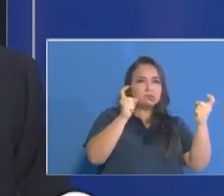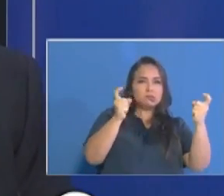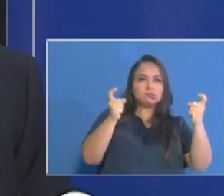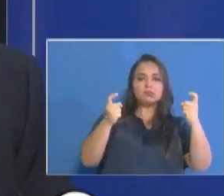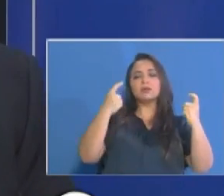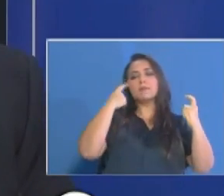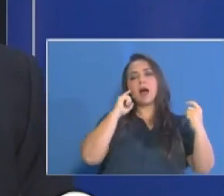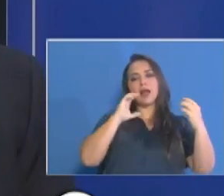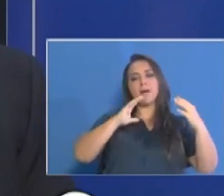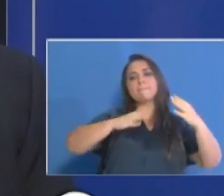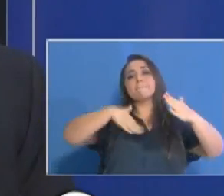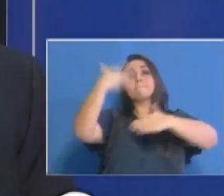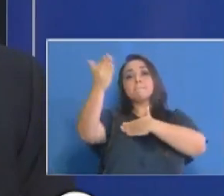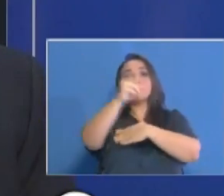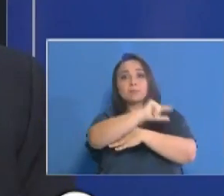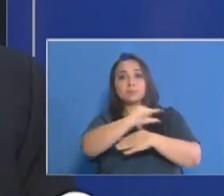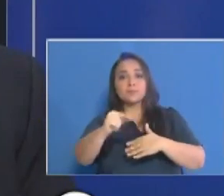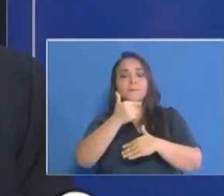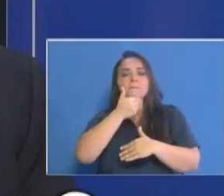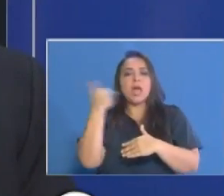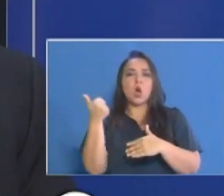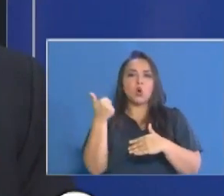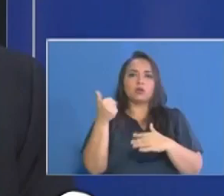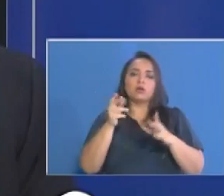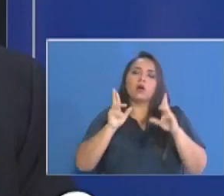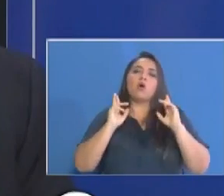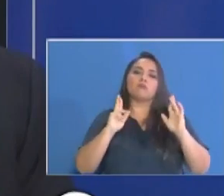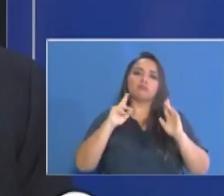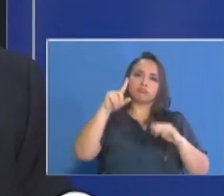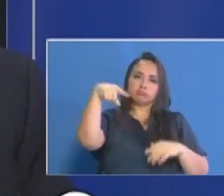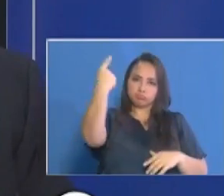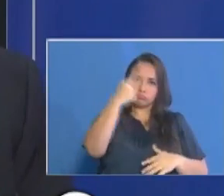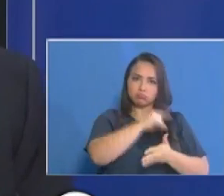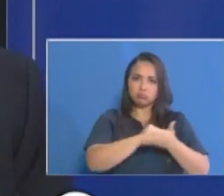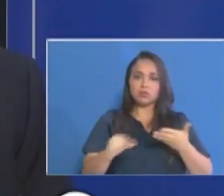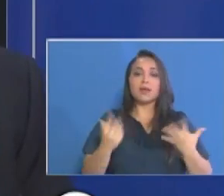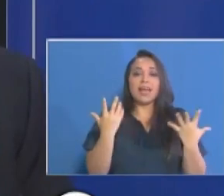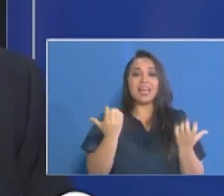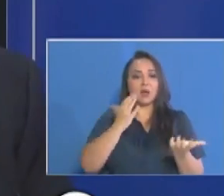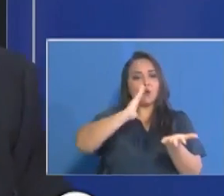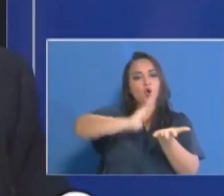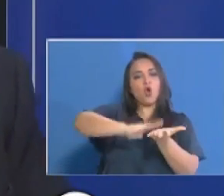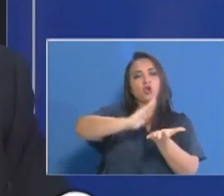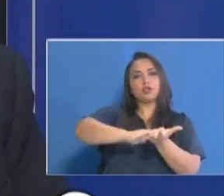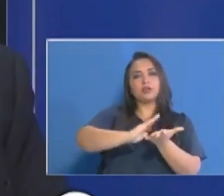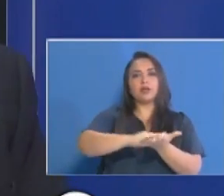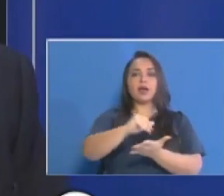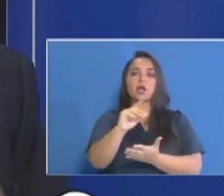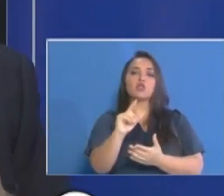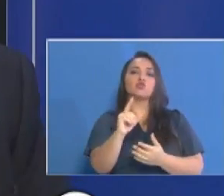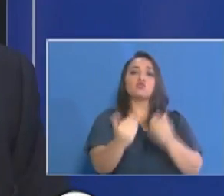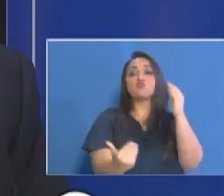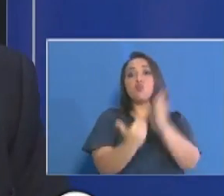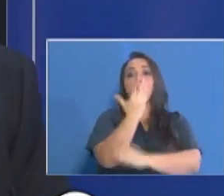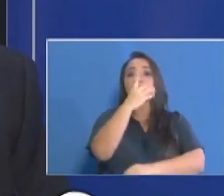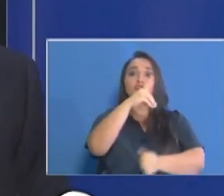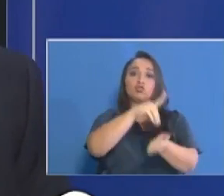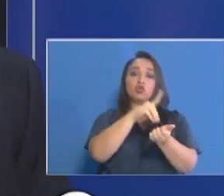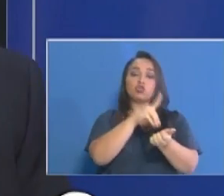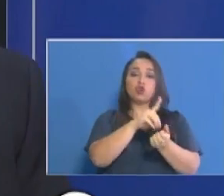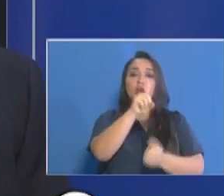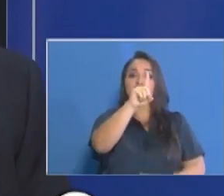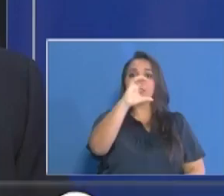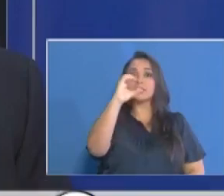semana 100 nuevos médicos voluntarios que estarán apoyándonos a la validación de la